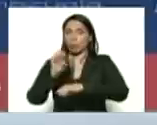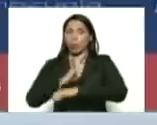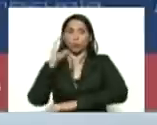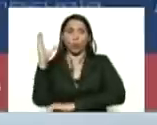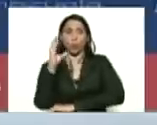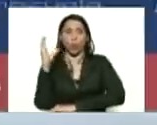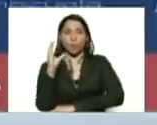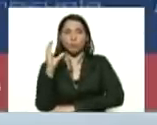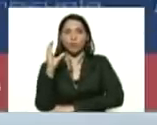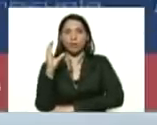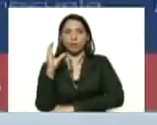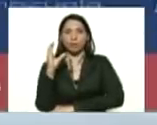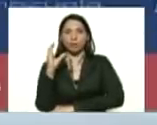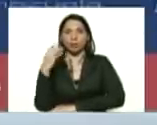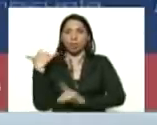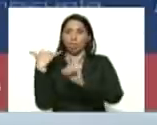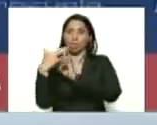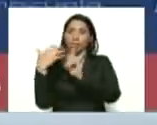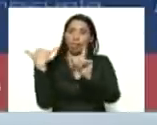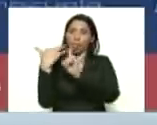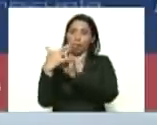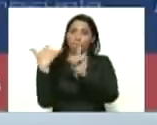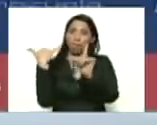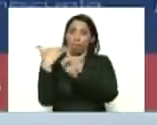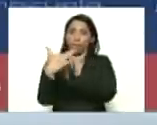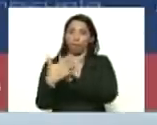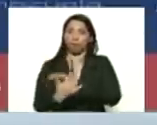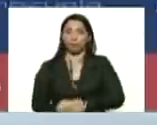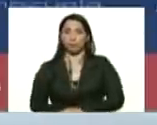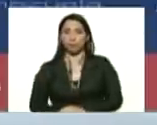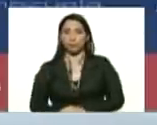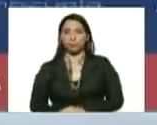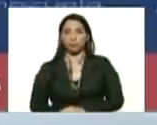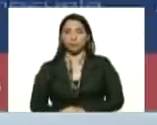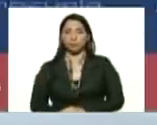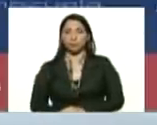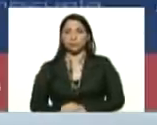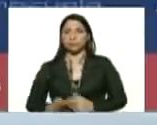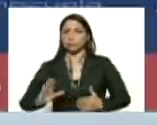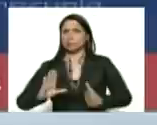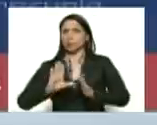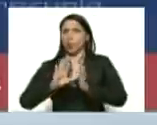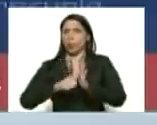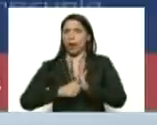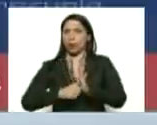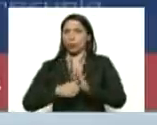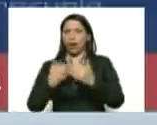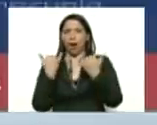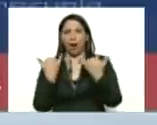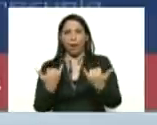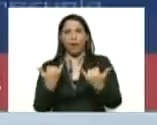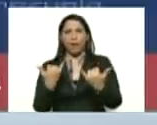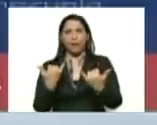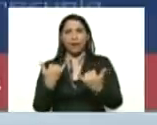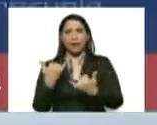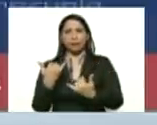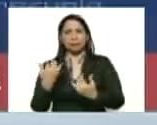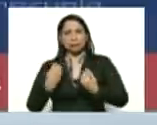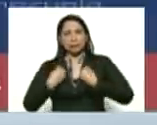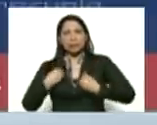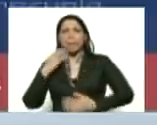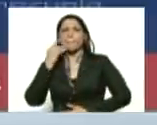los engañaron los engañaron los estafaron ahora vienen con una experiencia de vida